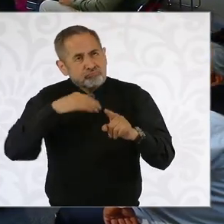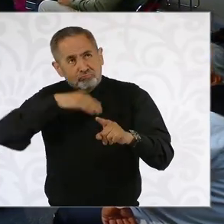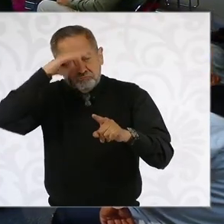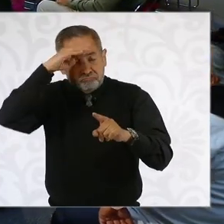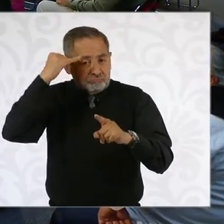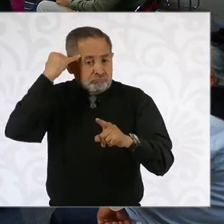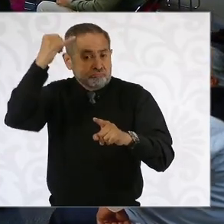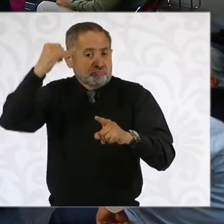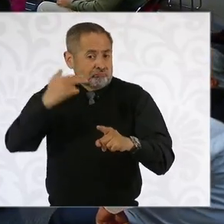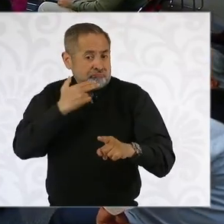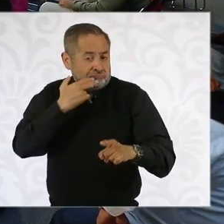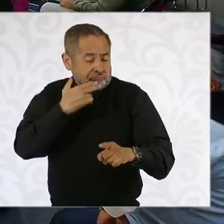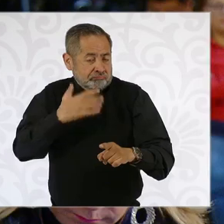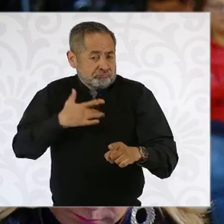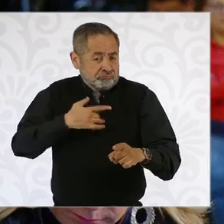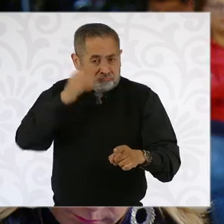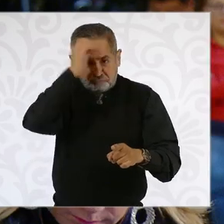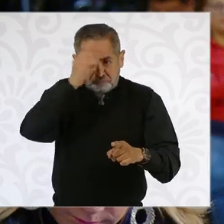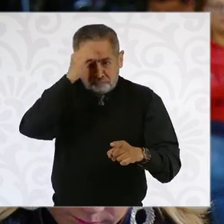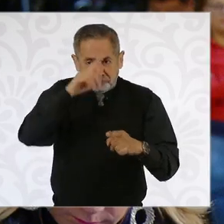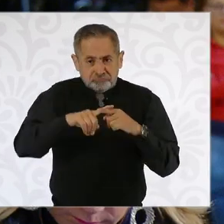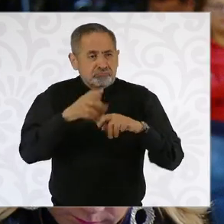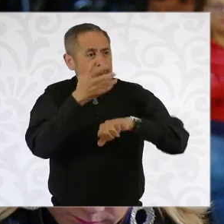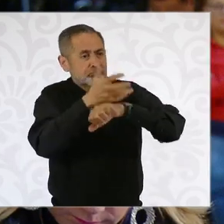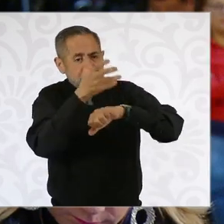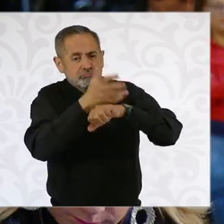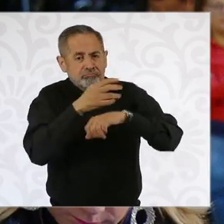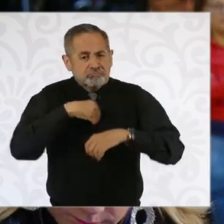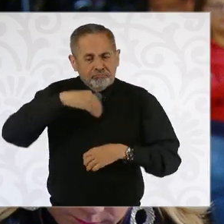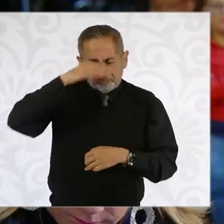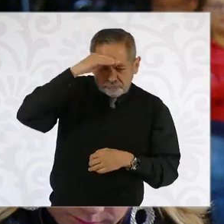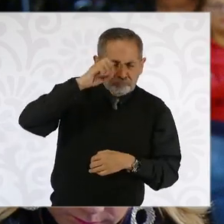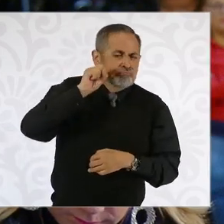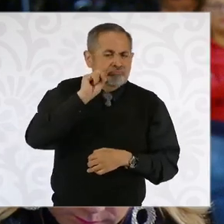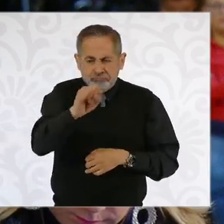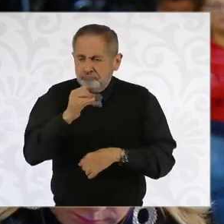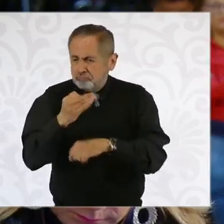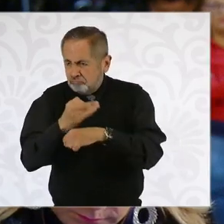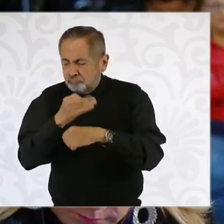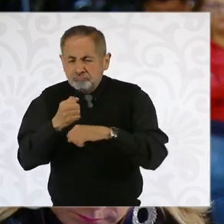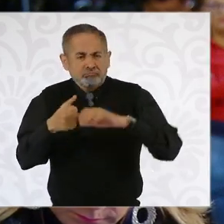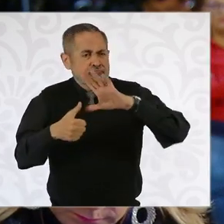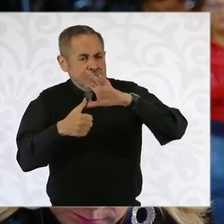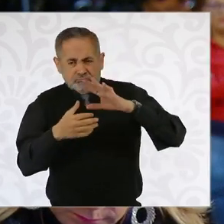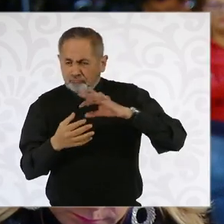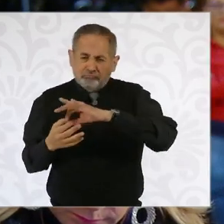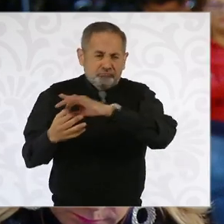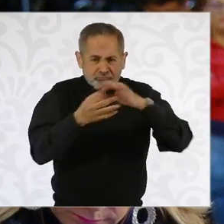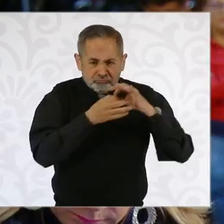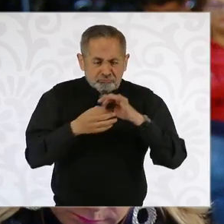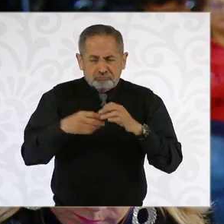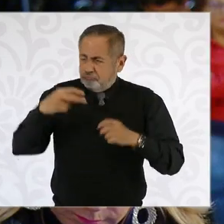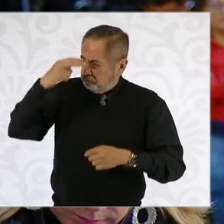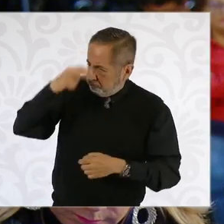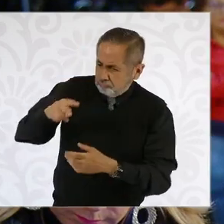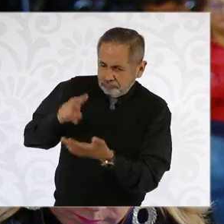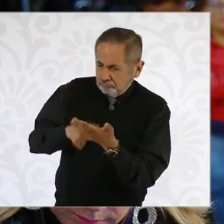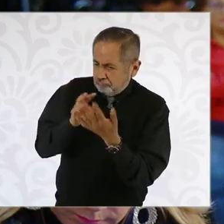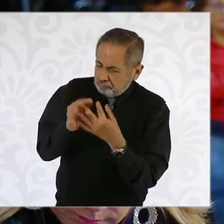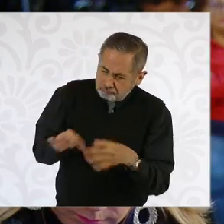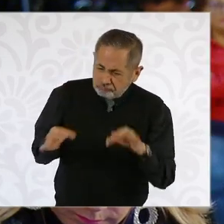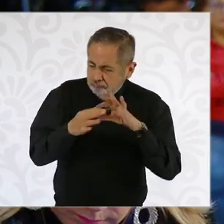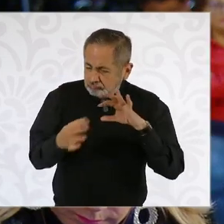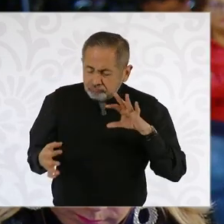plantea que ahora los Estados Unidos estén hablando de que es el momento de América del Norte y que México es un actor fundamental